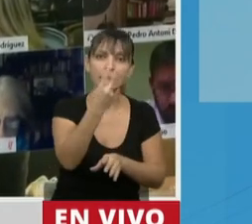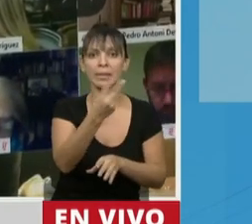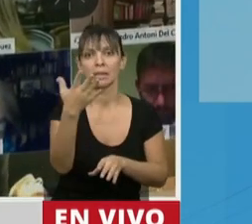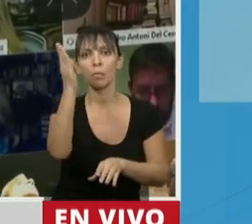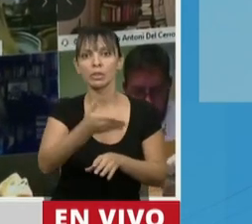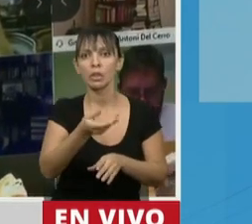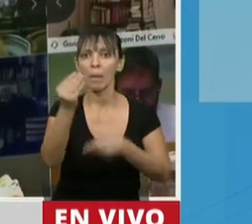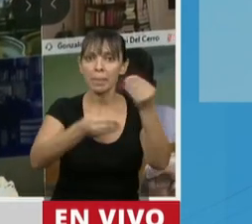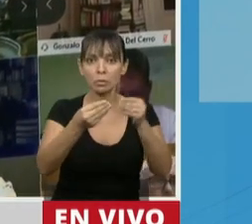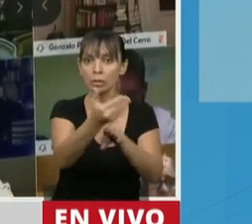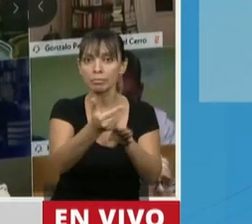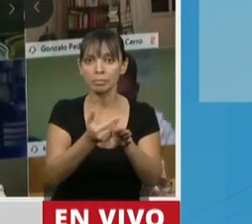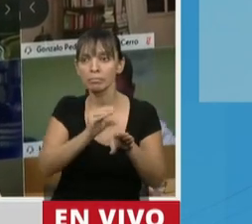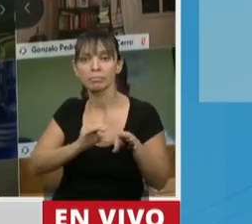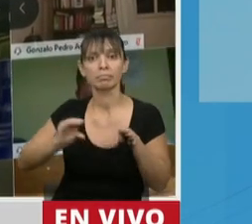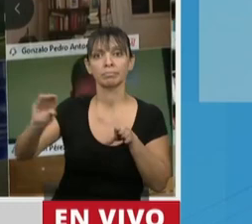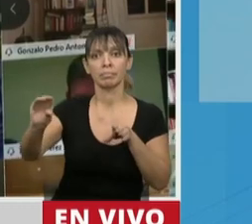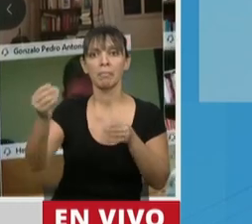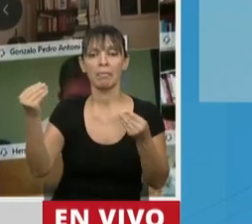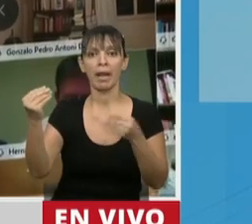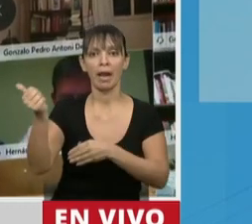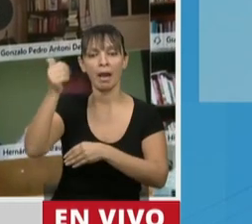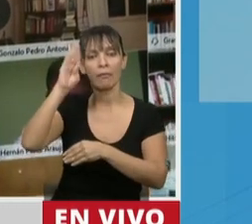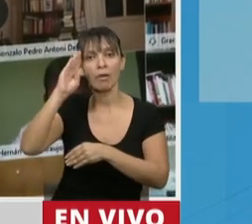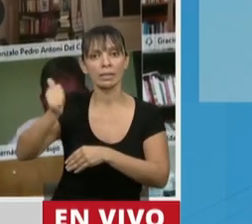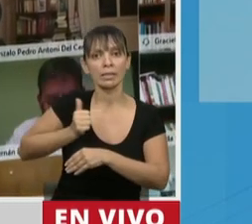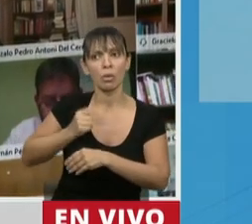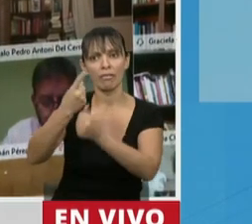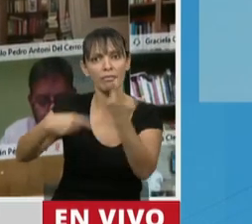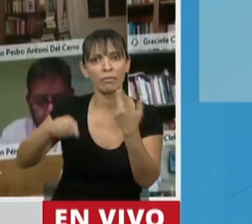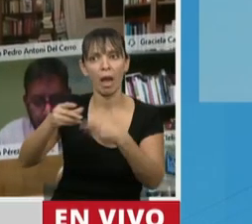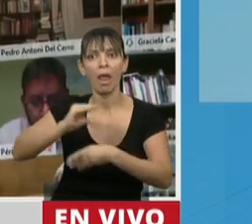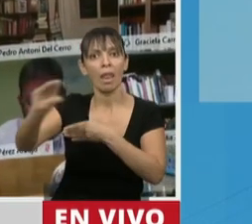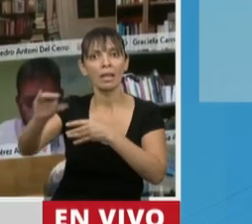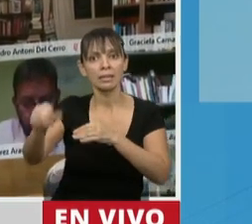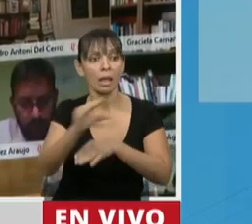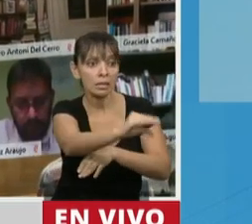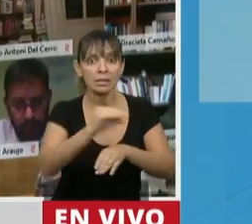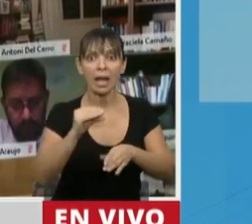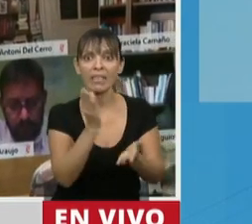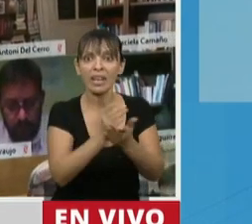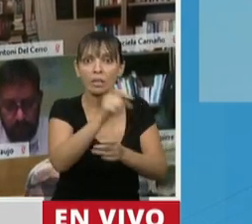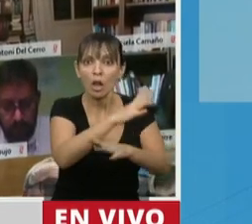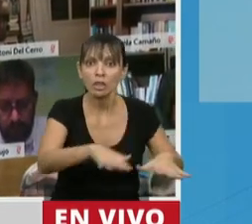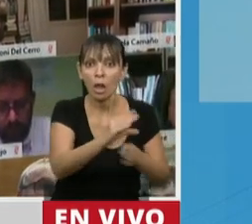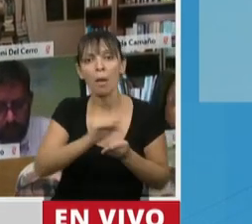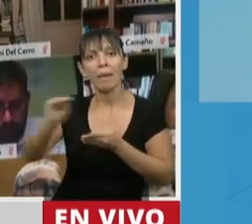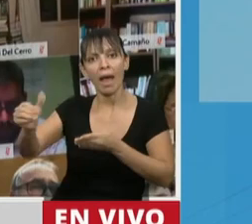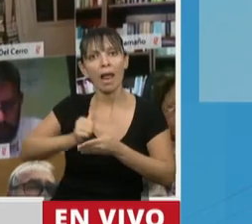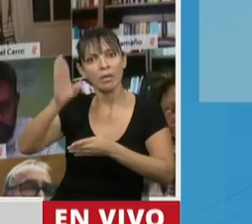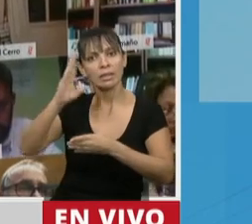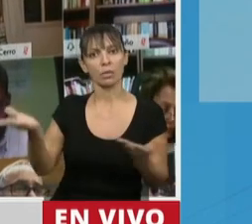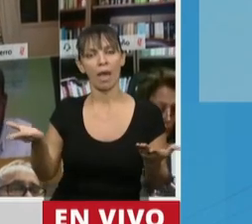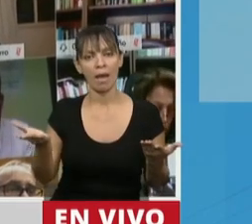presupuesto fue destinado a las fuerzas de seguridad sacándole esos derechos a los niños, niñas y adolescentes.